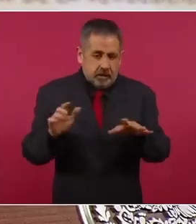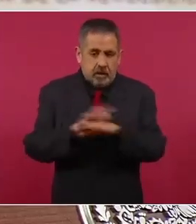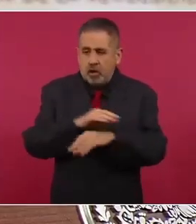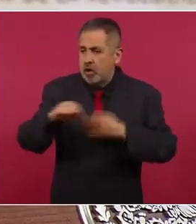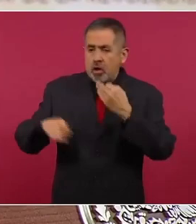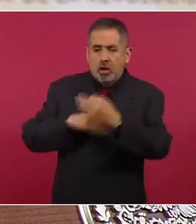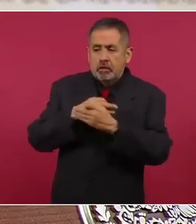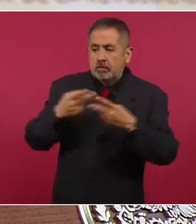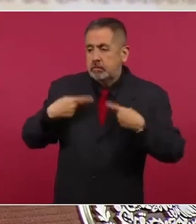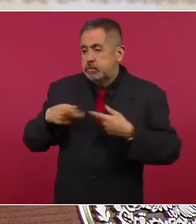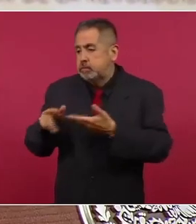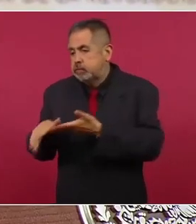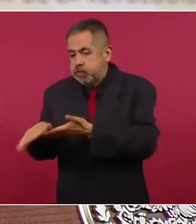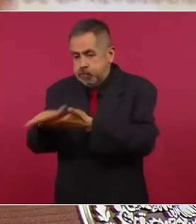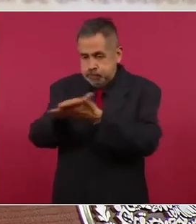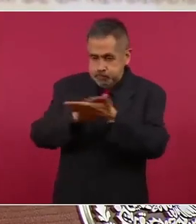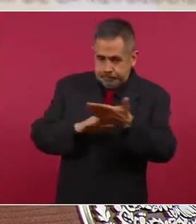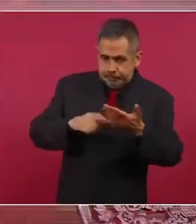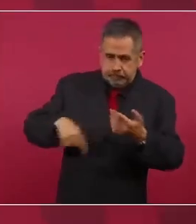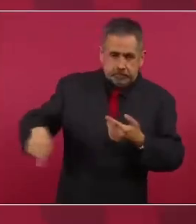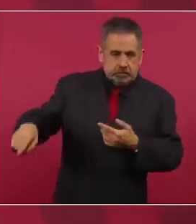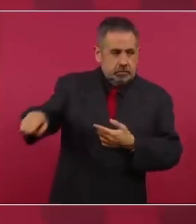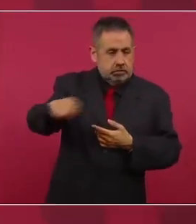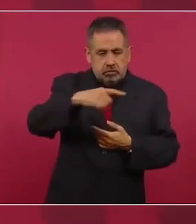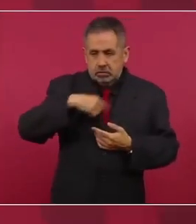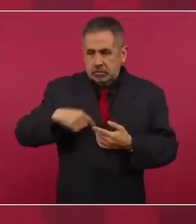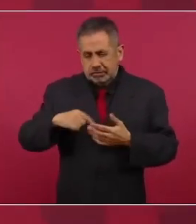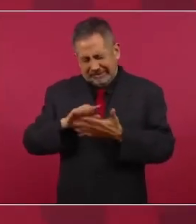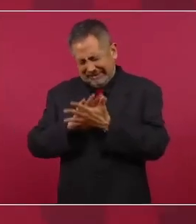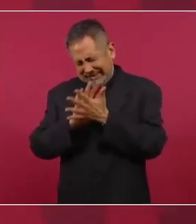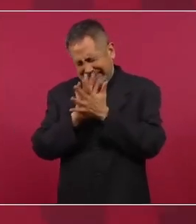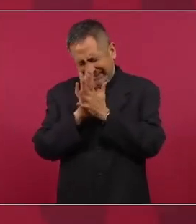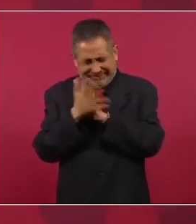abajo, este cambio para bien de México,